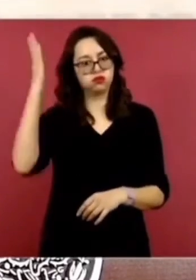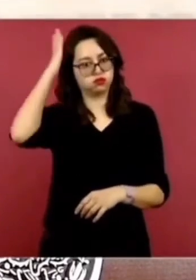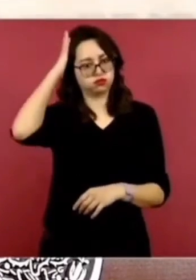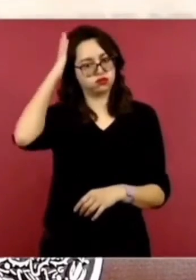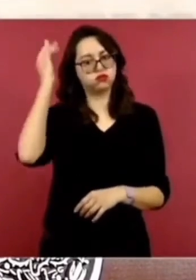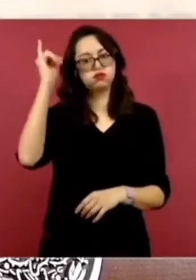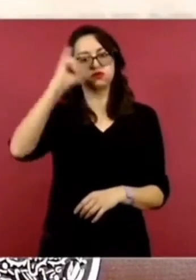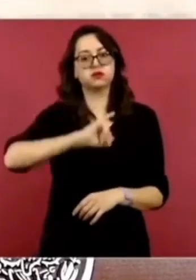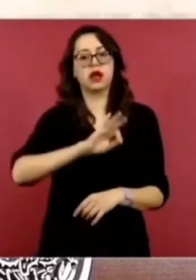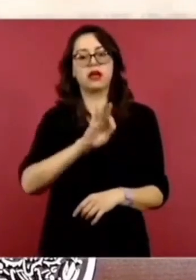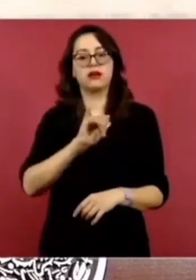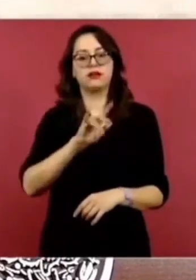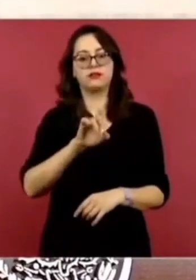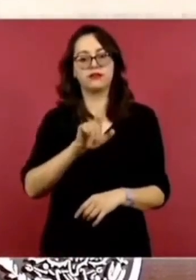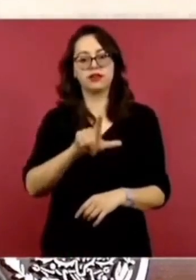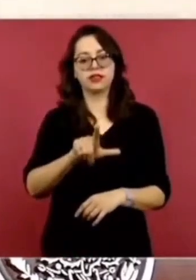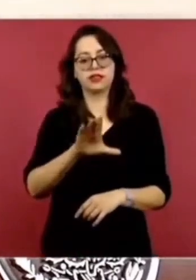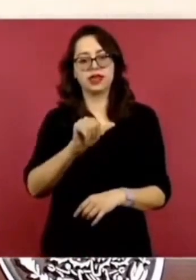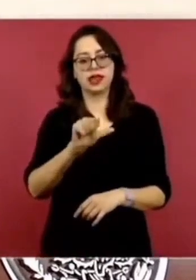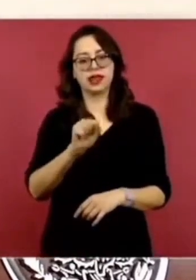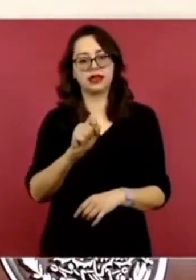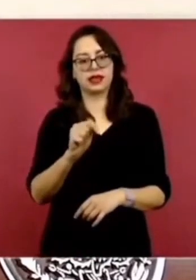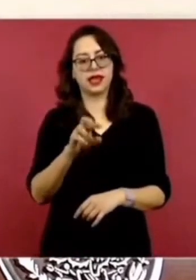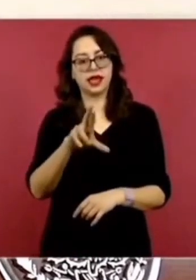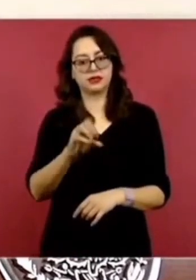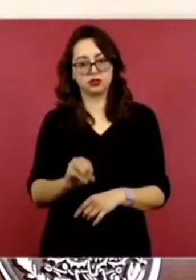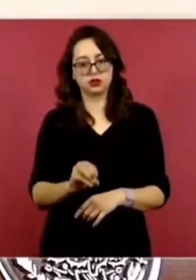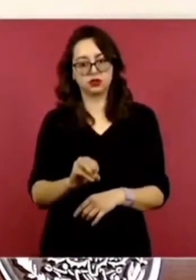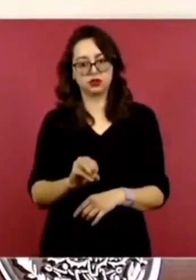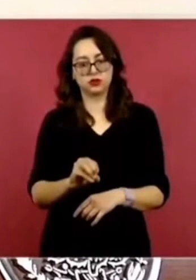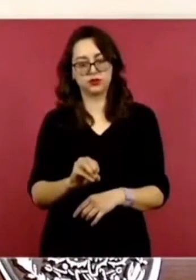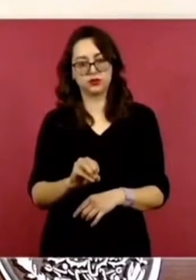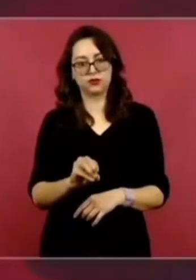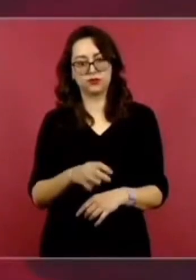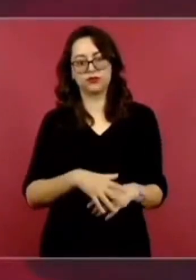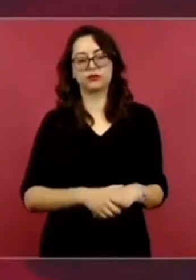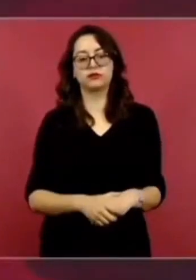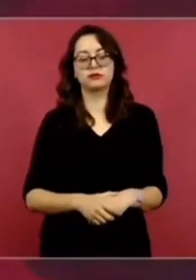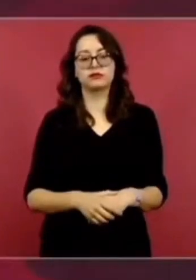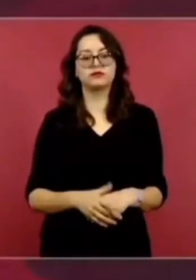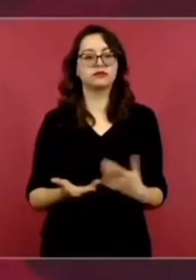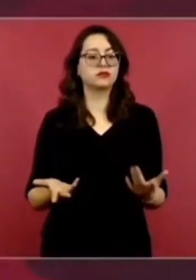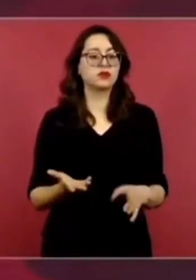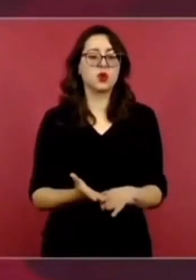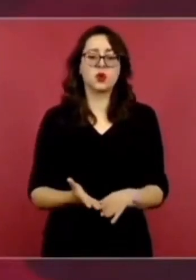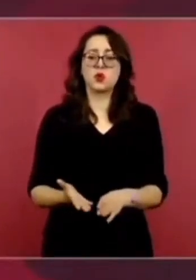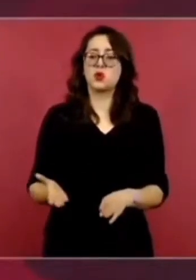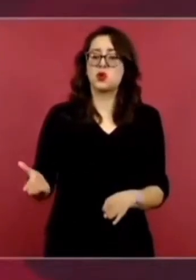su juventud, bueno, su niñez, los padres.